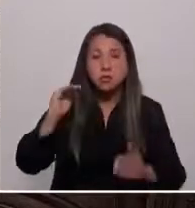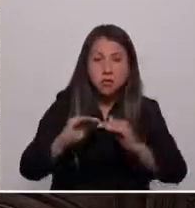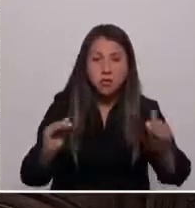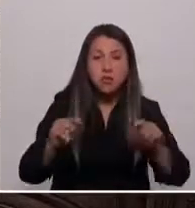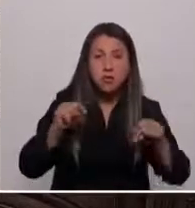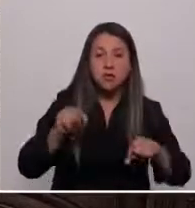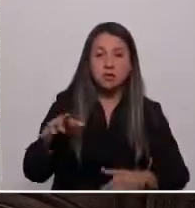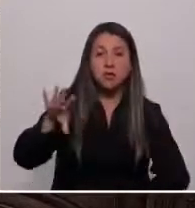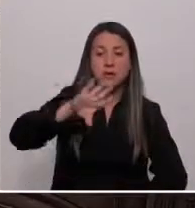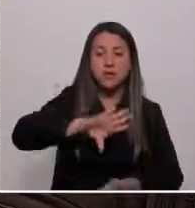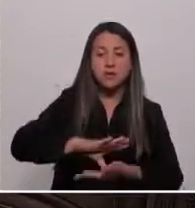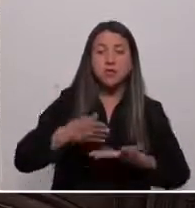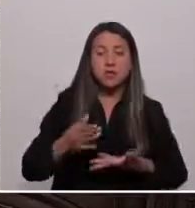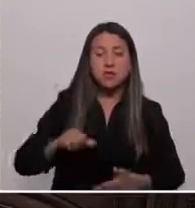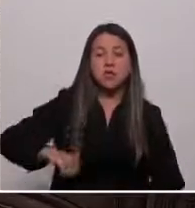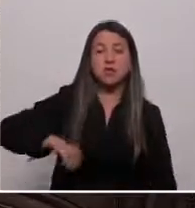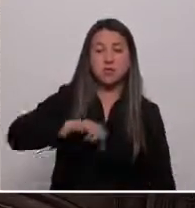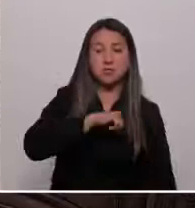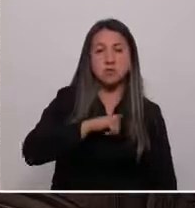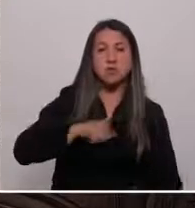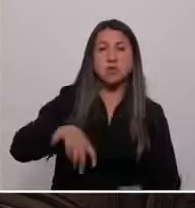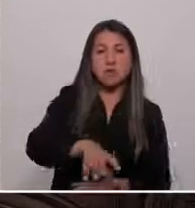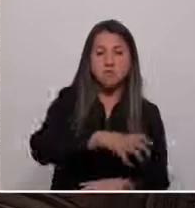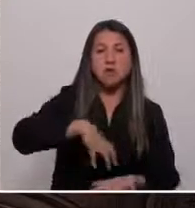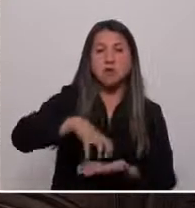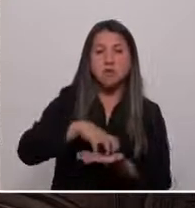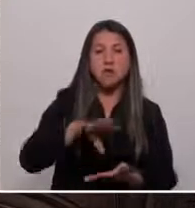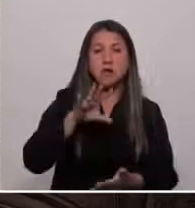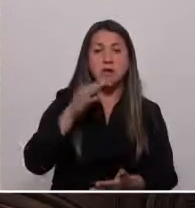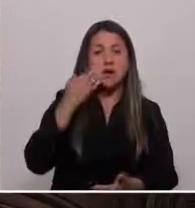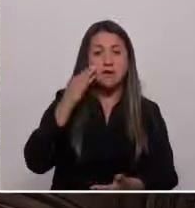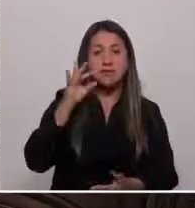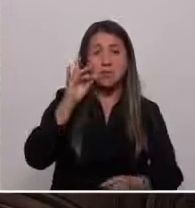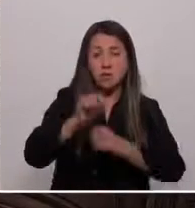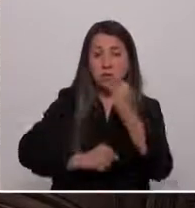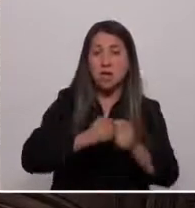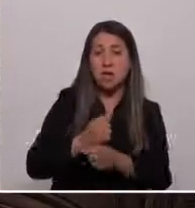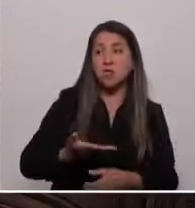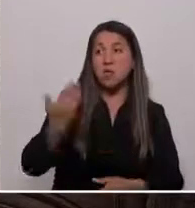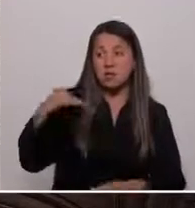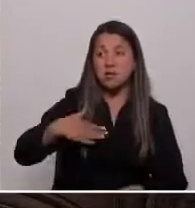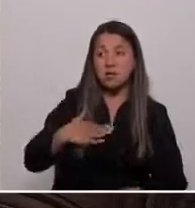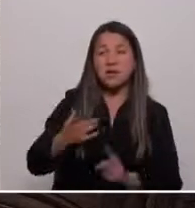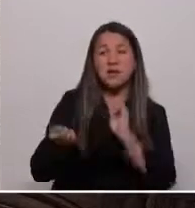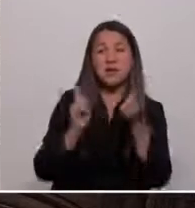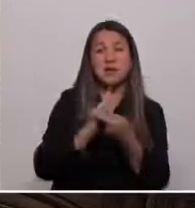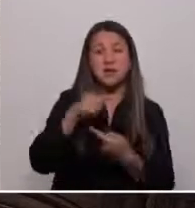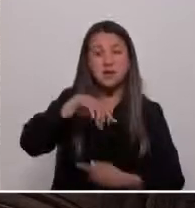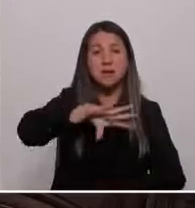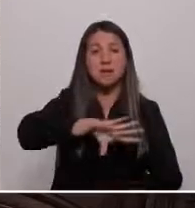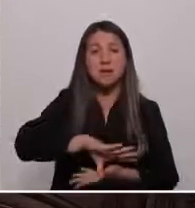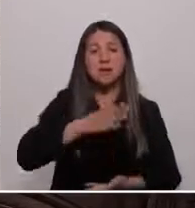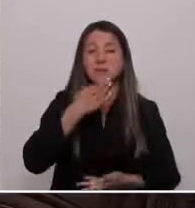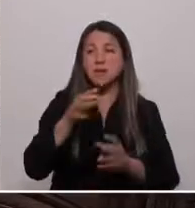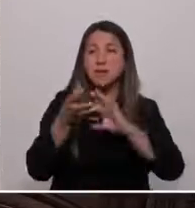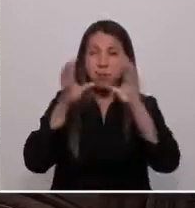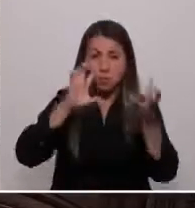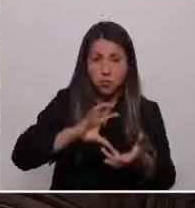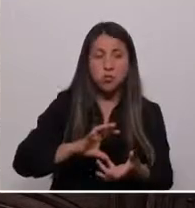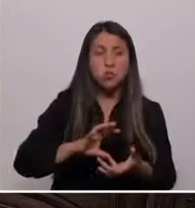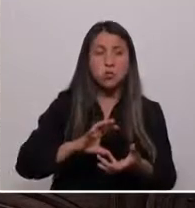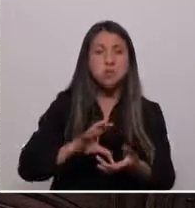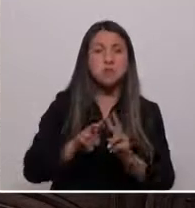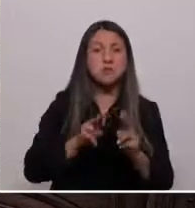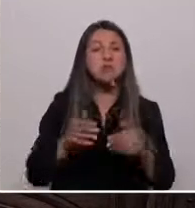Estoy orgulloso de mi pueblo, que hace 50 años quiso cambiar no solo a este país, sino al mundo, a través de un proceso